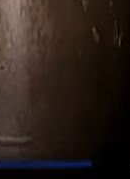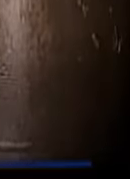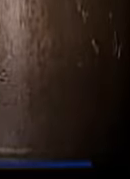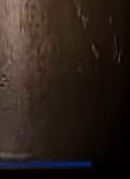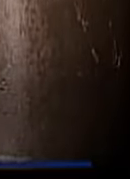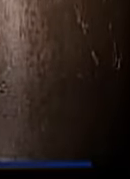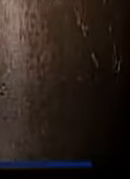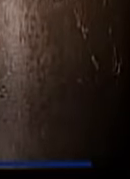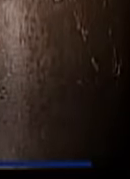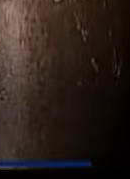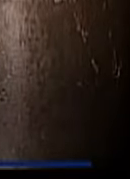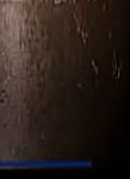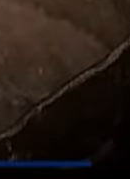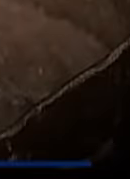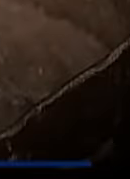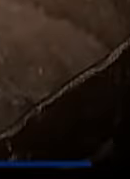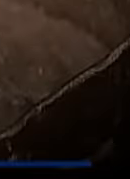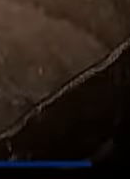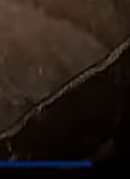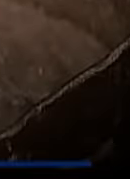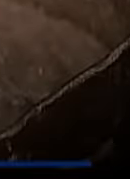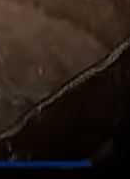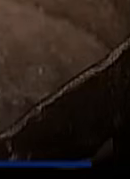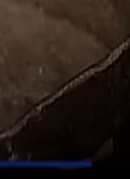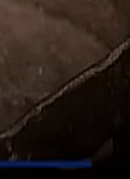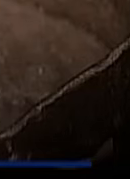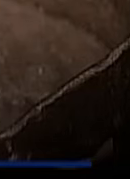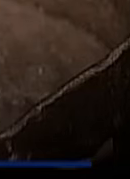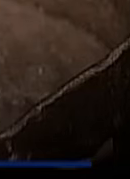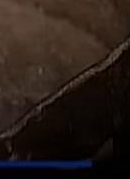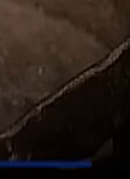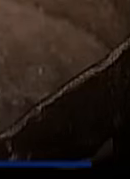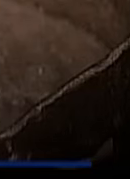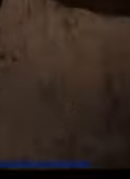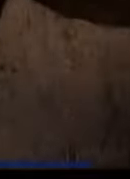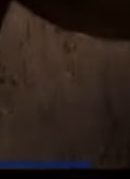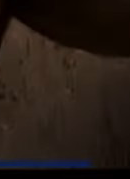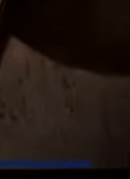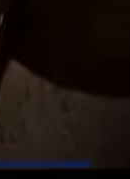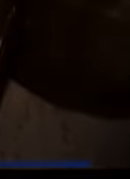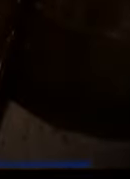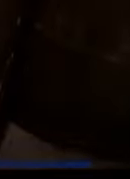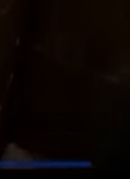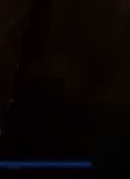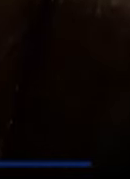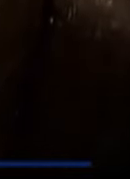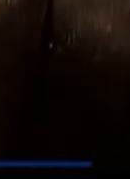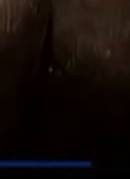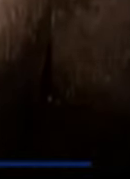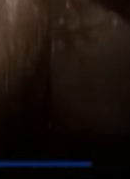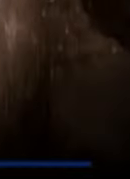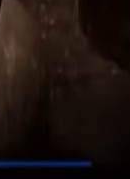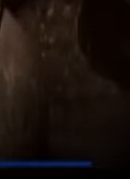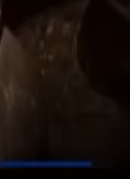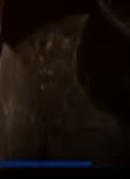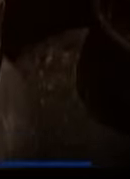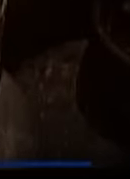SAT y Ministerio de Energía y Minas detectan anomalías en facturas emitidas por cobro del subsidio al gas propano